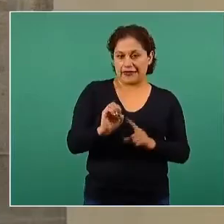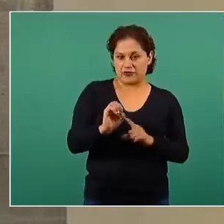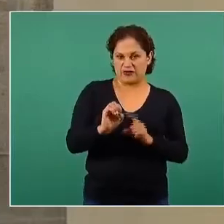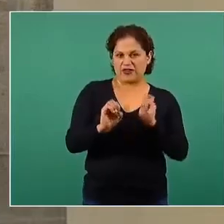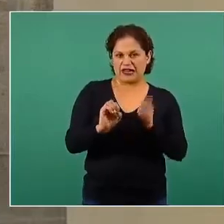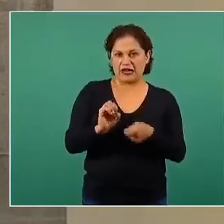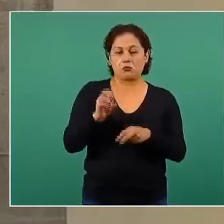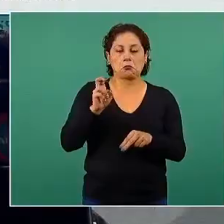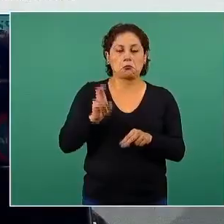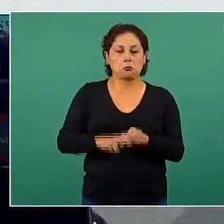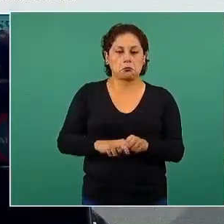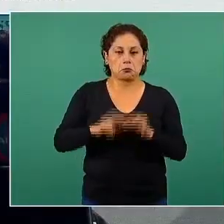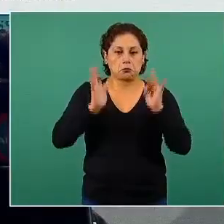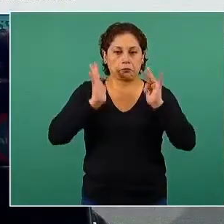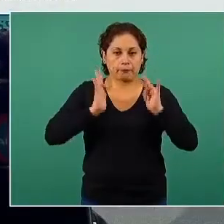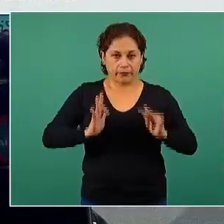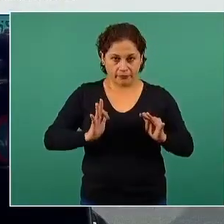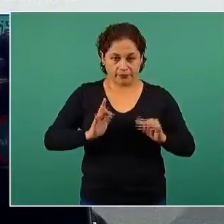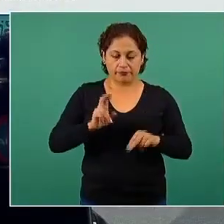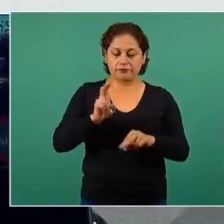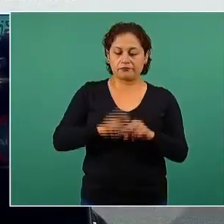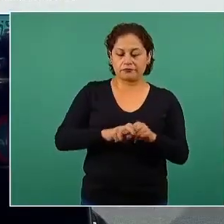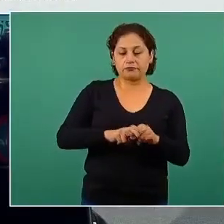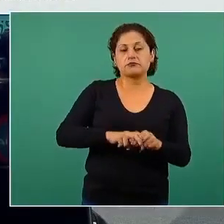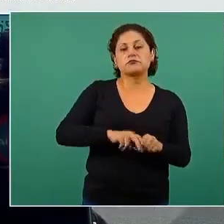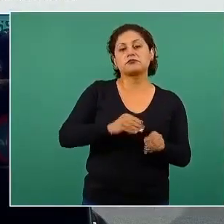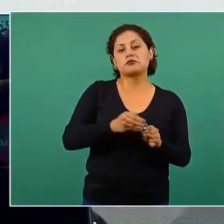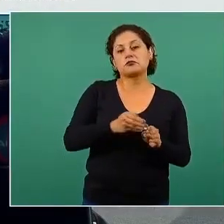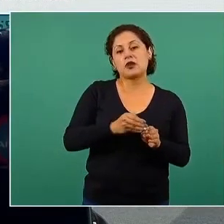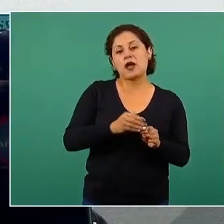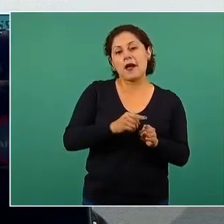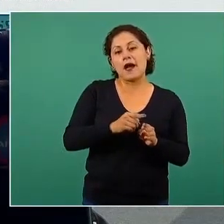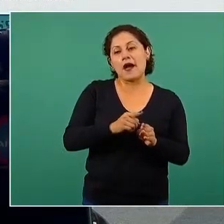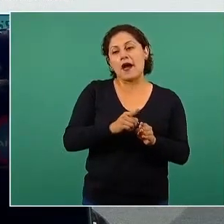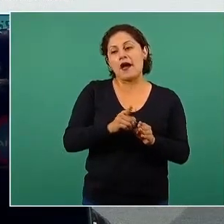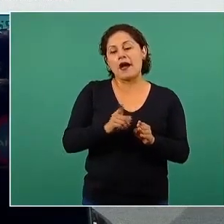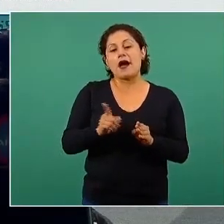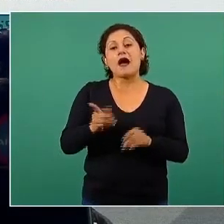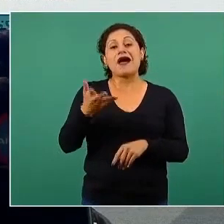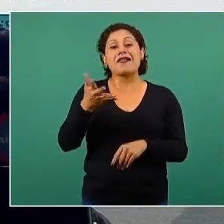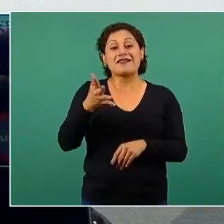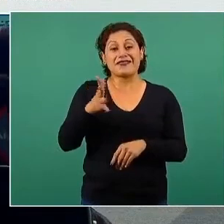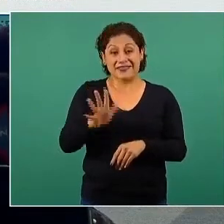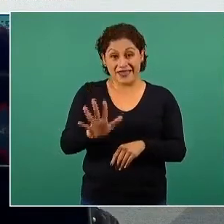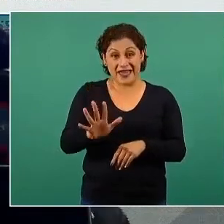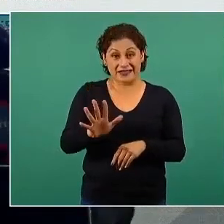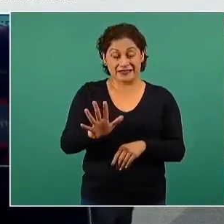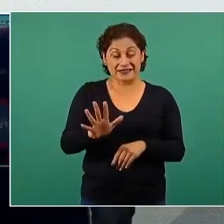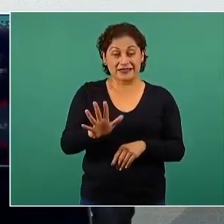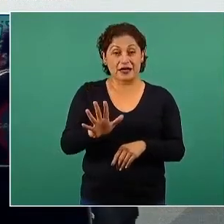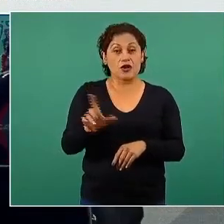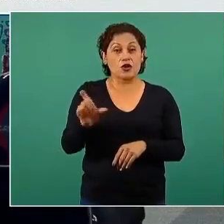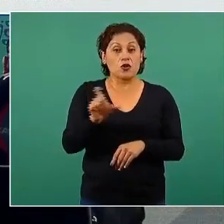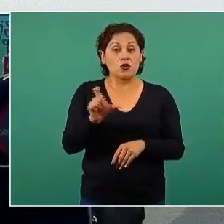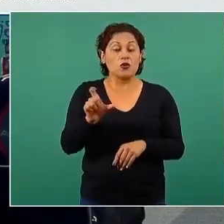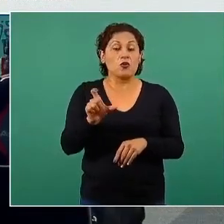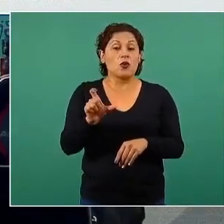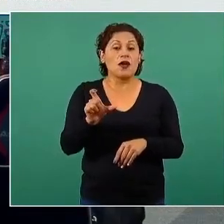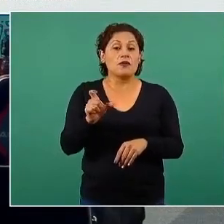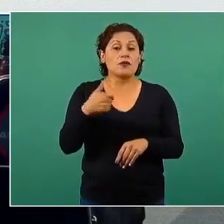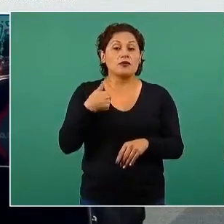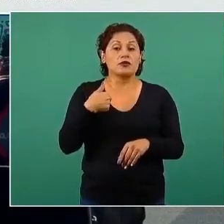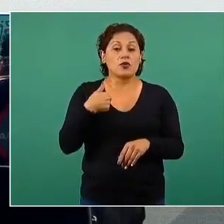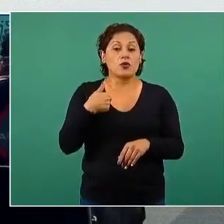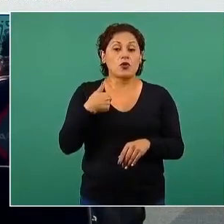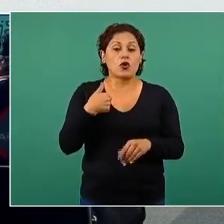estando sentados, y 10 es el esfuerzo que estaríamos haciendo al máximo donde decimos ya no puedo más,